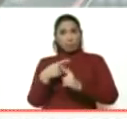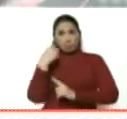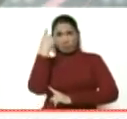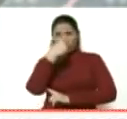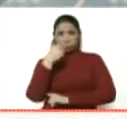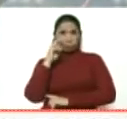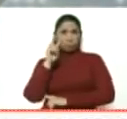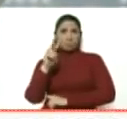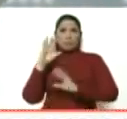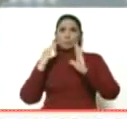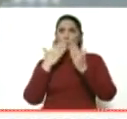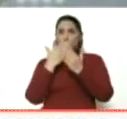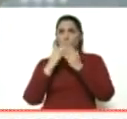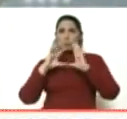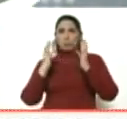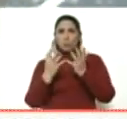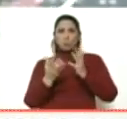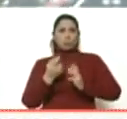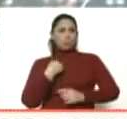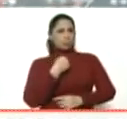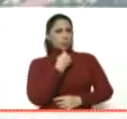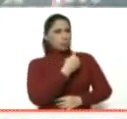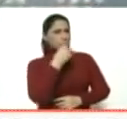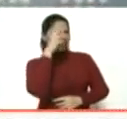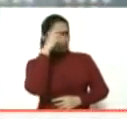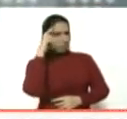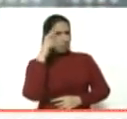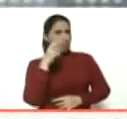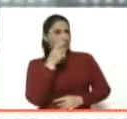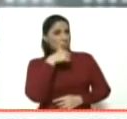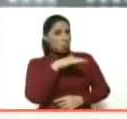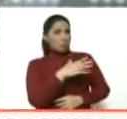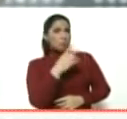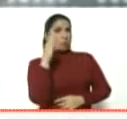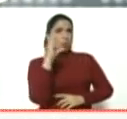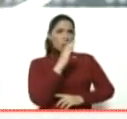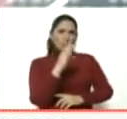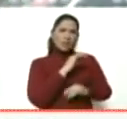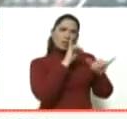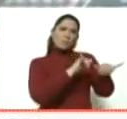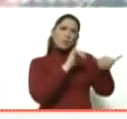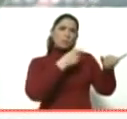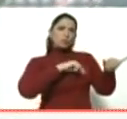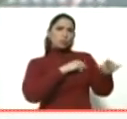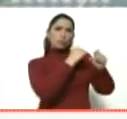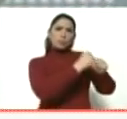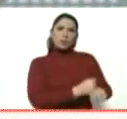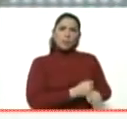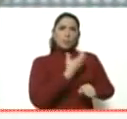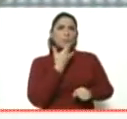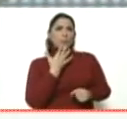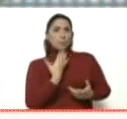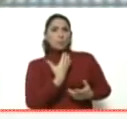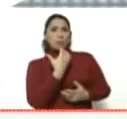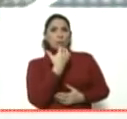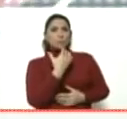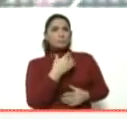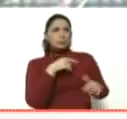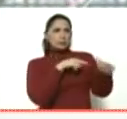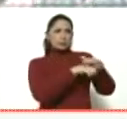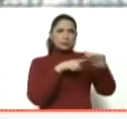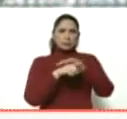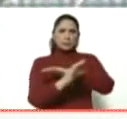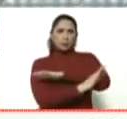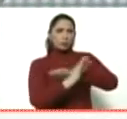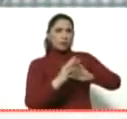mundo. Canciller, y se lo digo de parte de todo el pueblo colombiano, es lo mismo que esperamos todos cuando, por ejemplo, guerrilleros cruzan la frontera